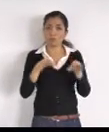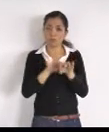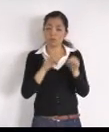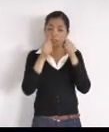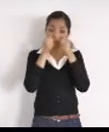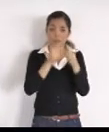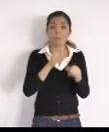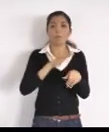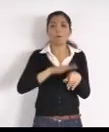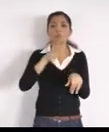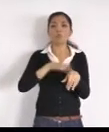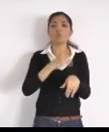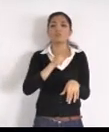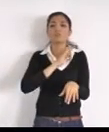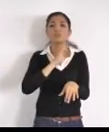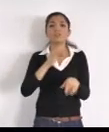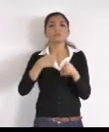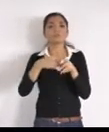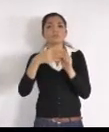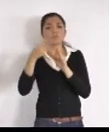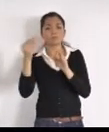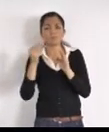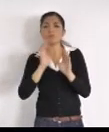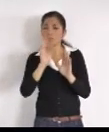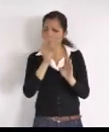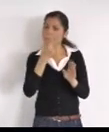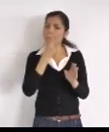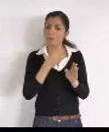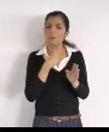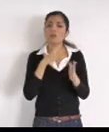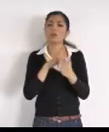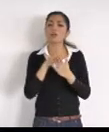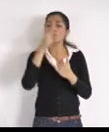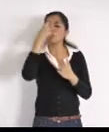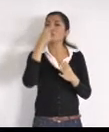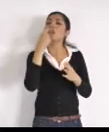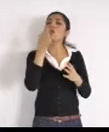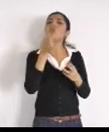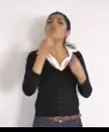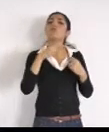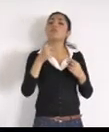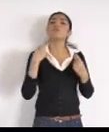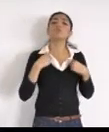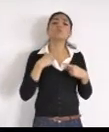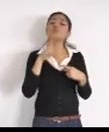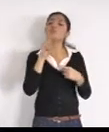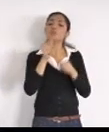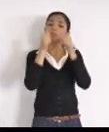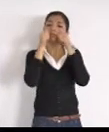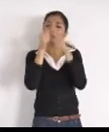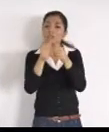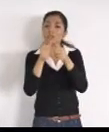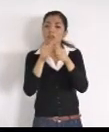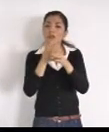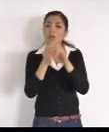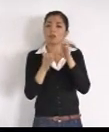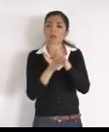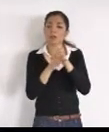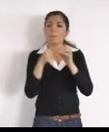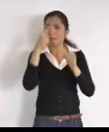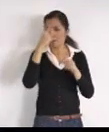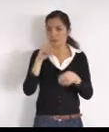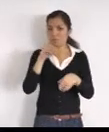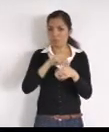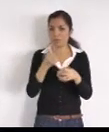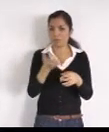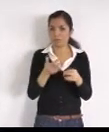checar, qué personal fue, el que no te atendió, adecuadamente, tomar cartas, en el asunto, Eduardo Valencia, por el Twitter de Gobierno, cuando